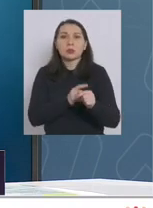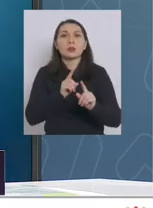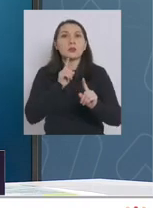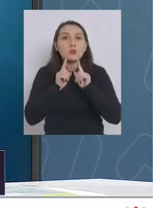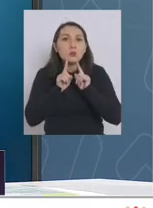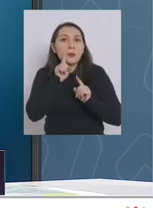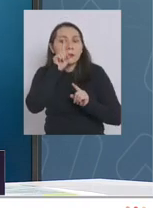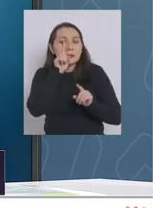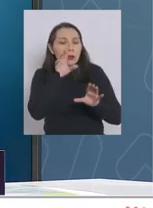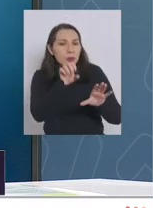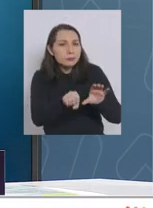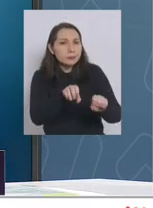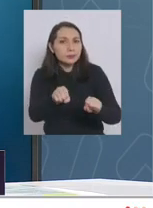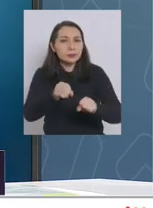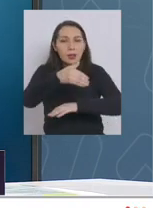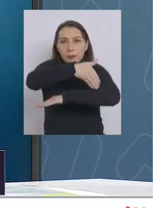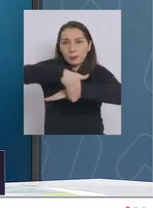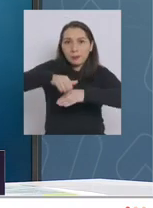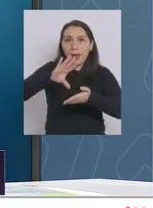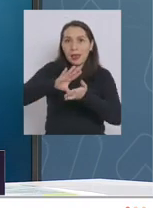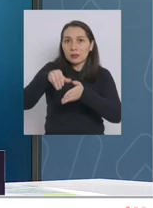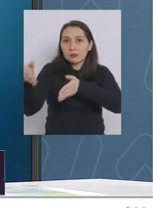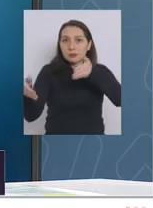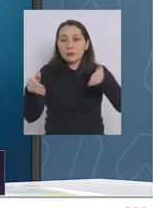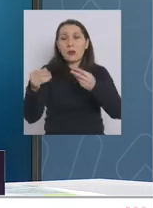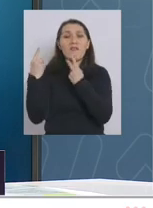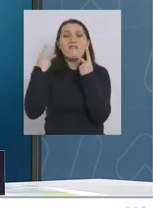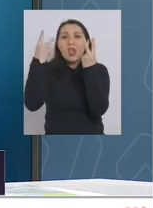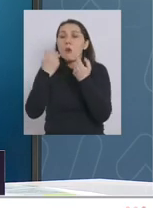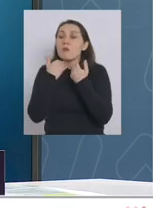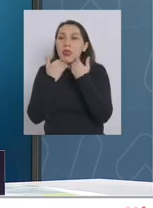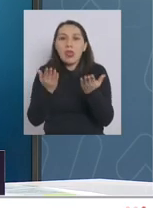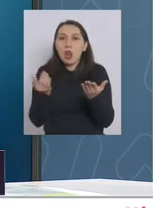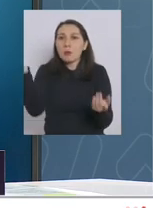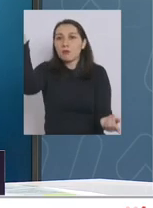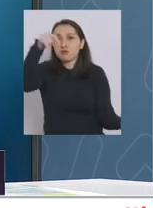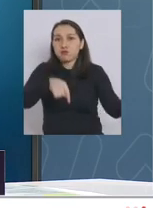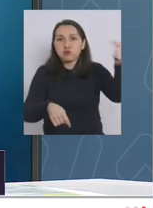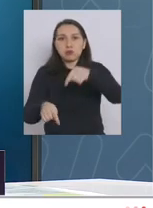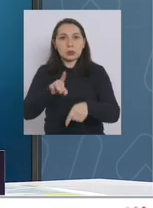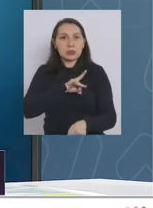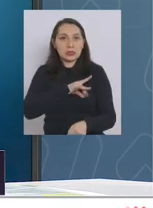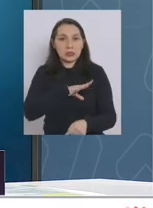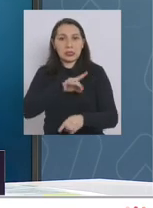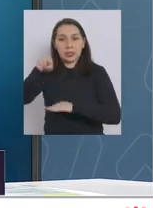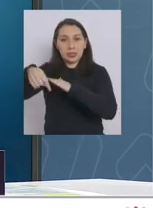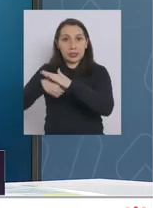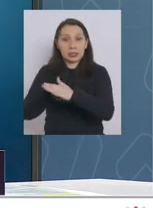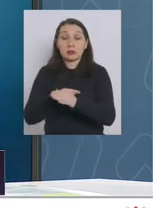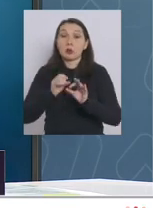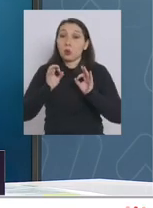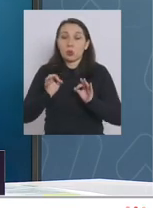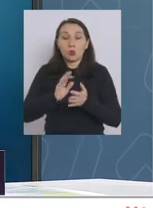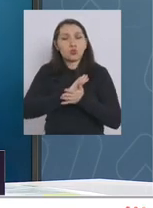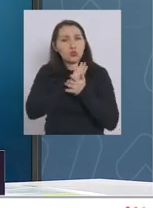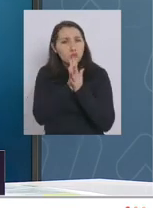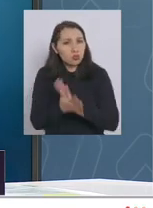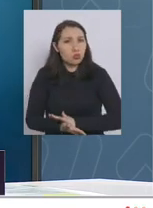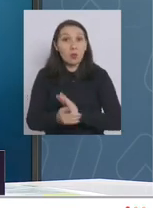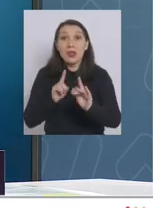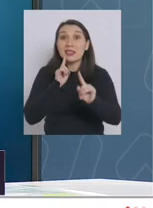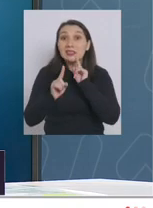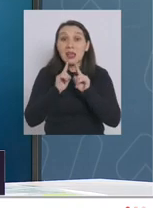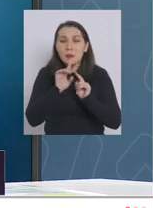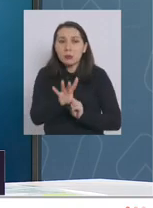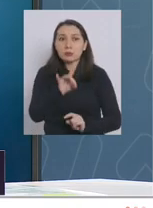testeo en fronteras y el testeo de los viajeros, independiente del país de donde provengan. Y de hecho, todos los exámenes